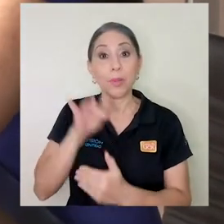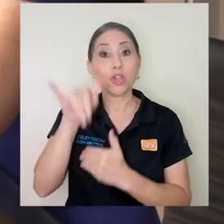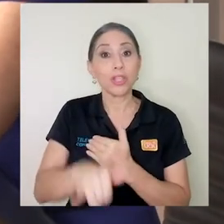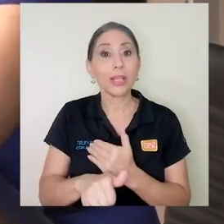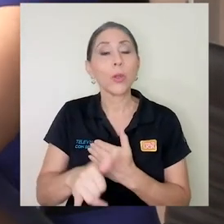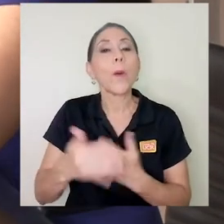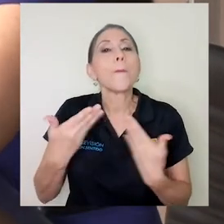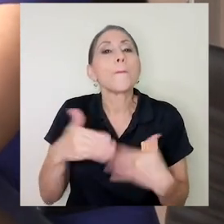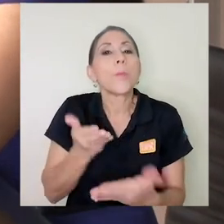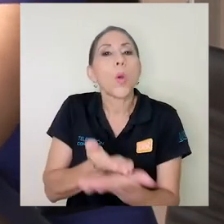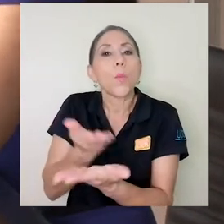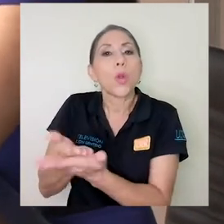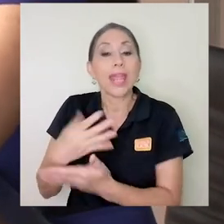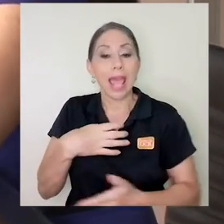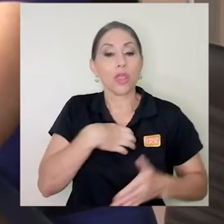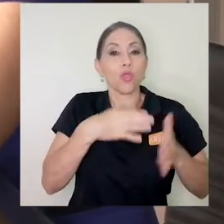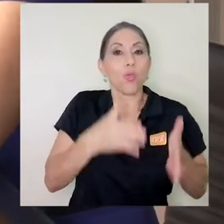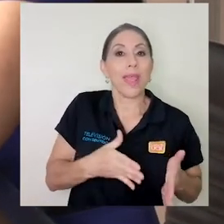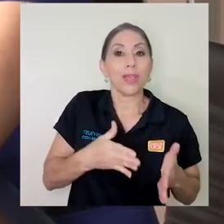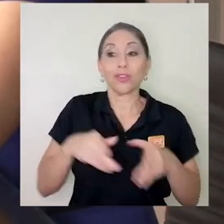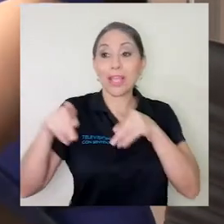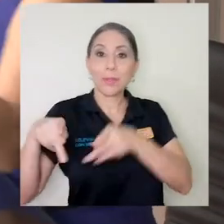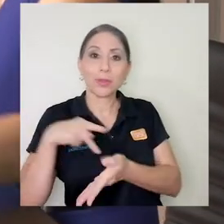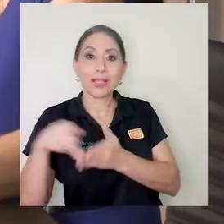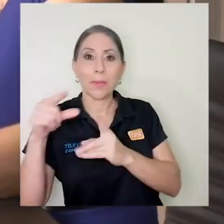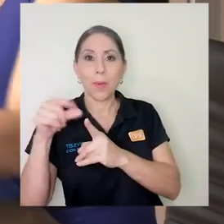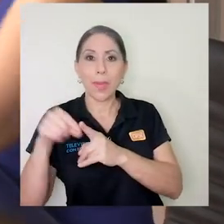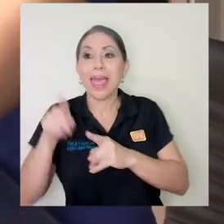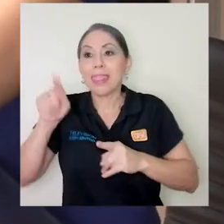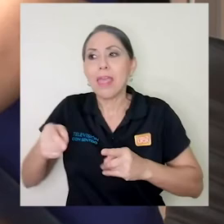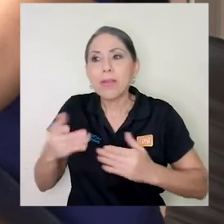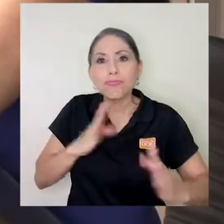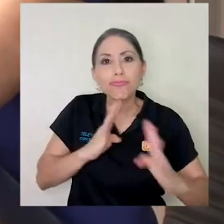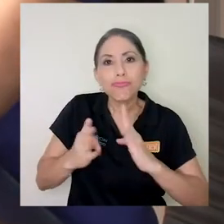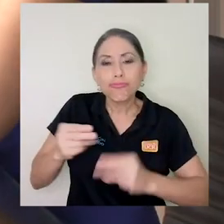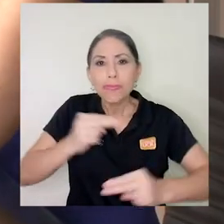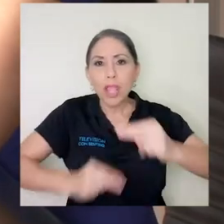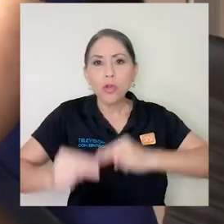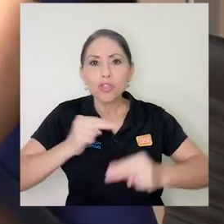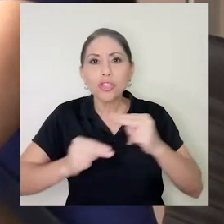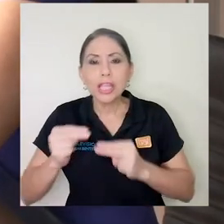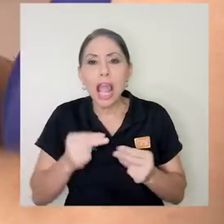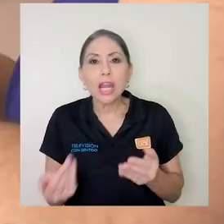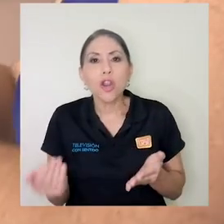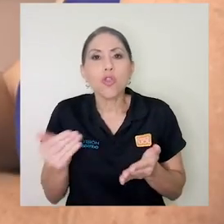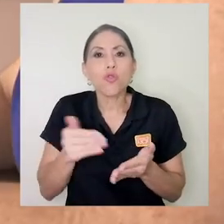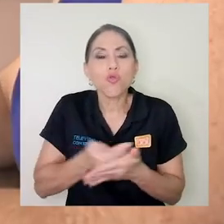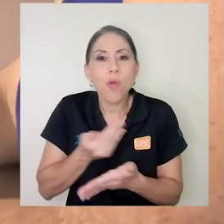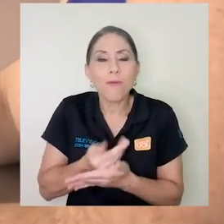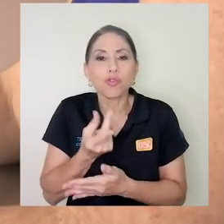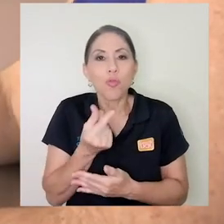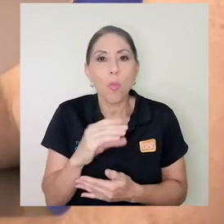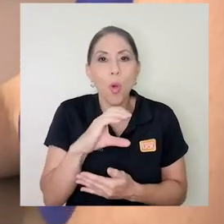proyecto proponía que dueños e inquilinos tendrían que negociar nuevos montos de pago de alquiler y cambios a las condiciones